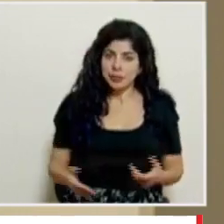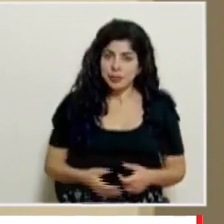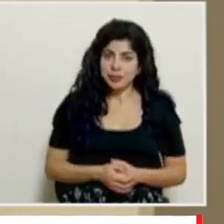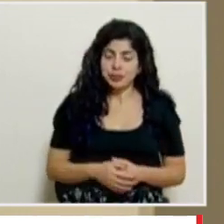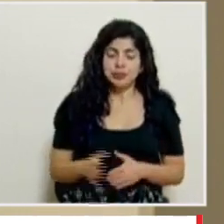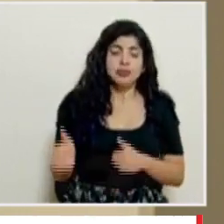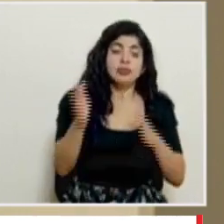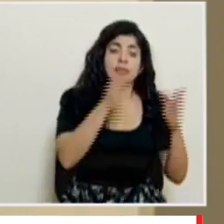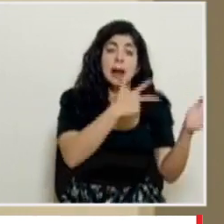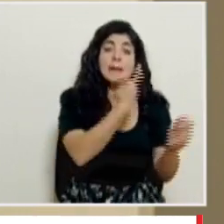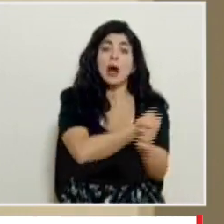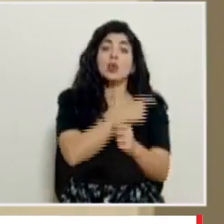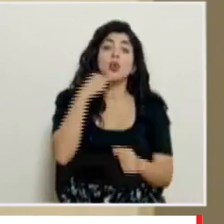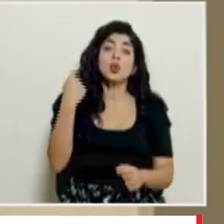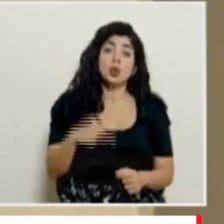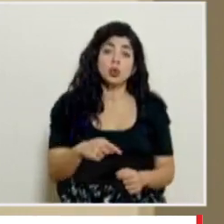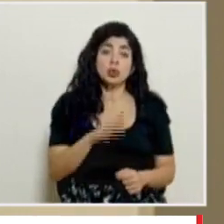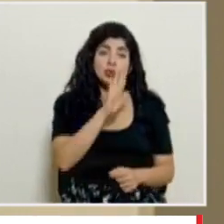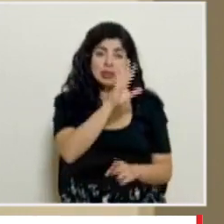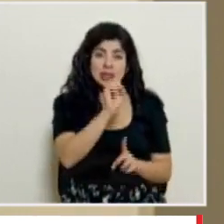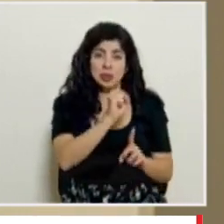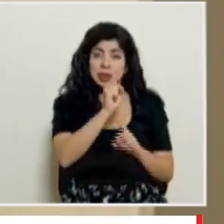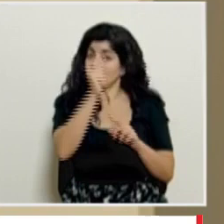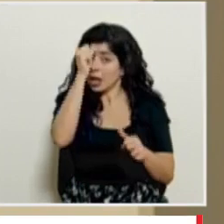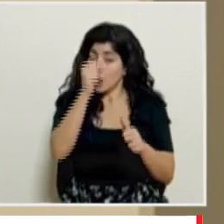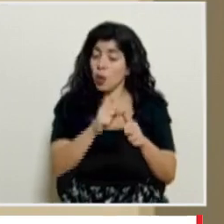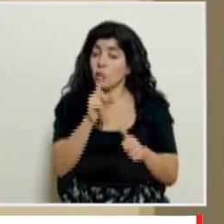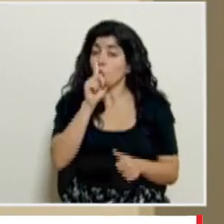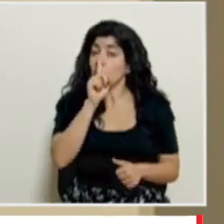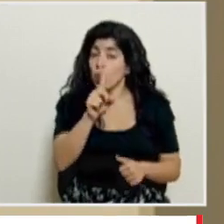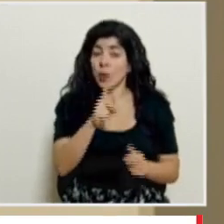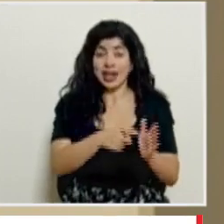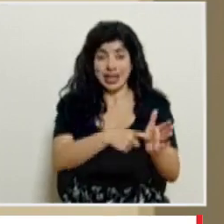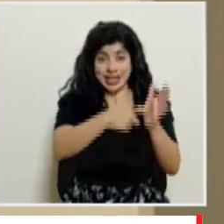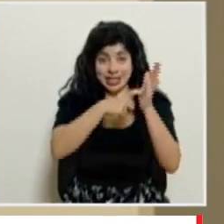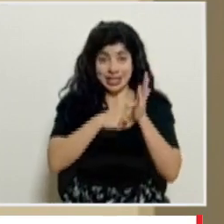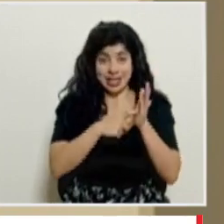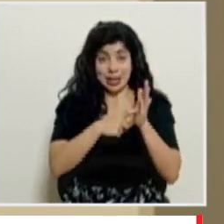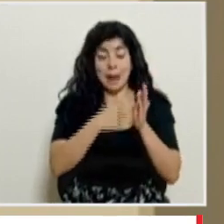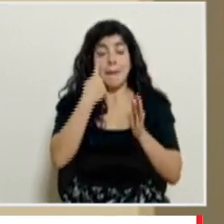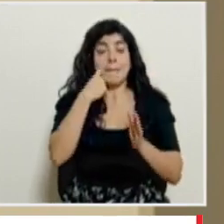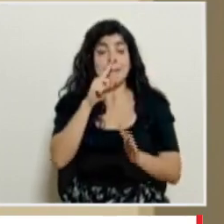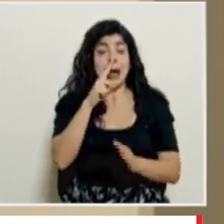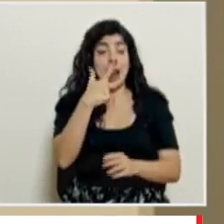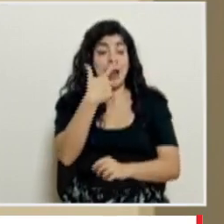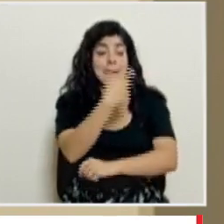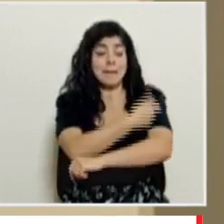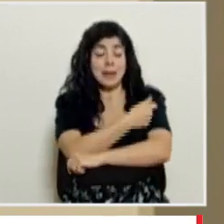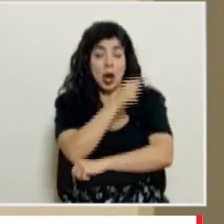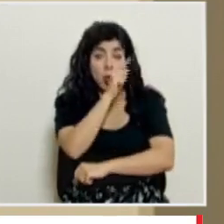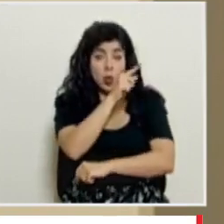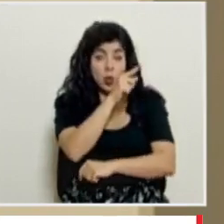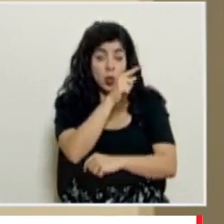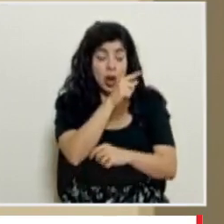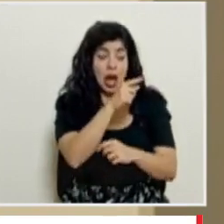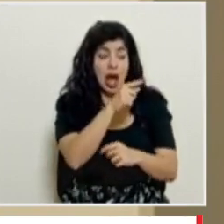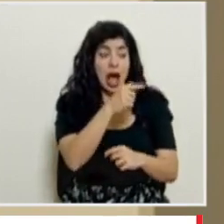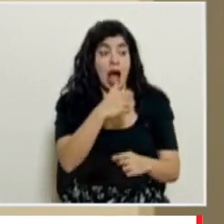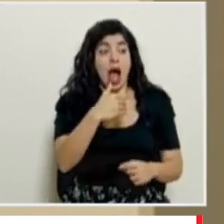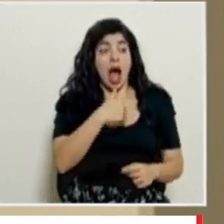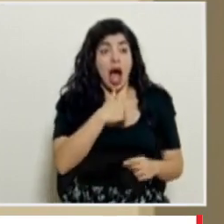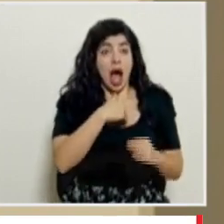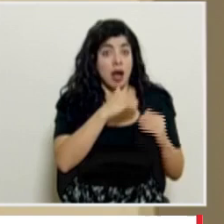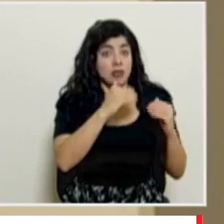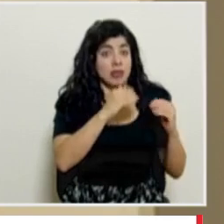con respecto a la vacuna rusa y el estatus recordemos que uno de los requisitos para poder decir que la vacuna que estamos llevando a la población tiene un